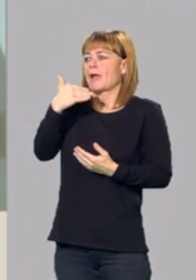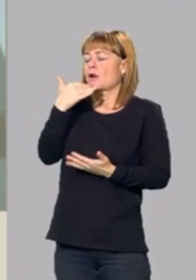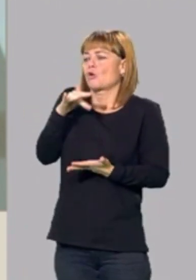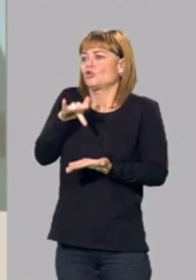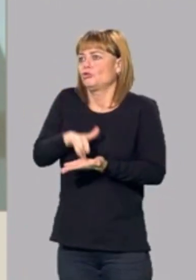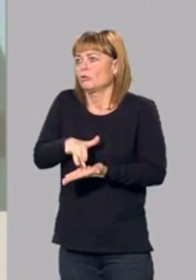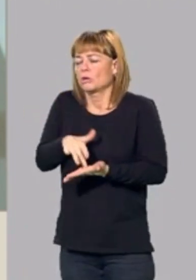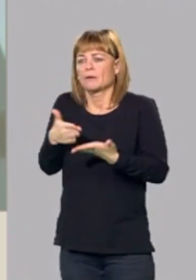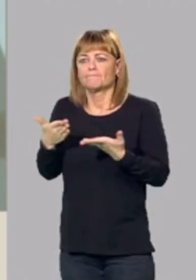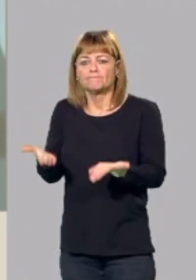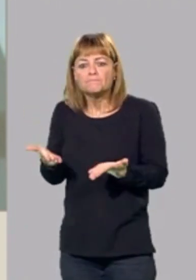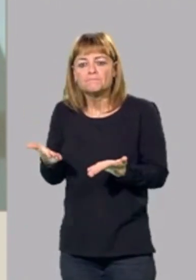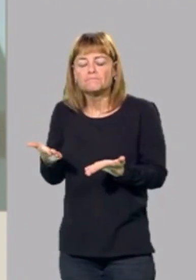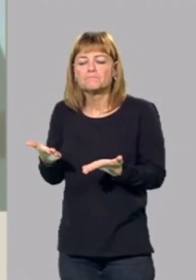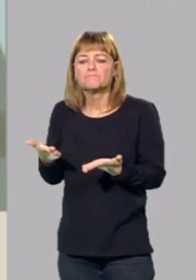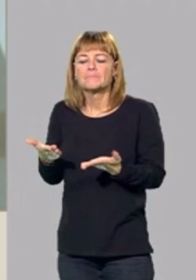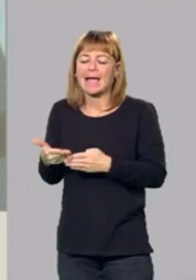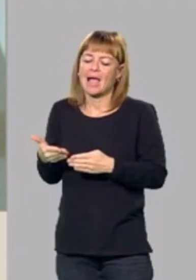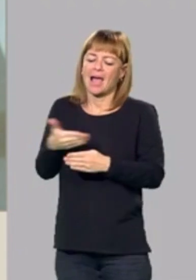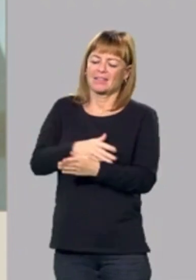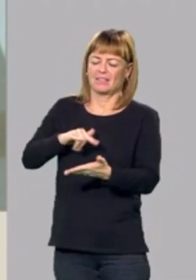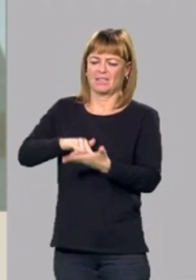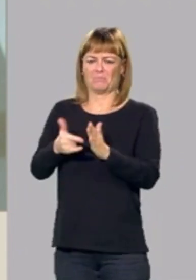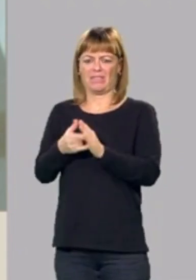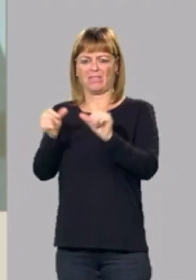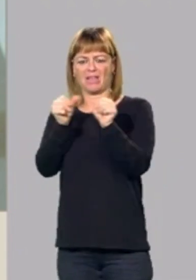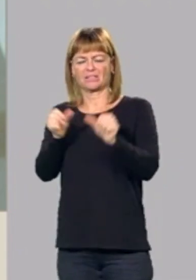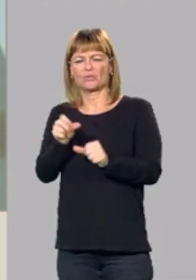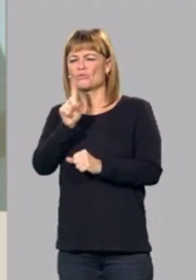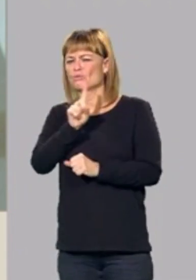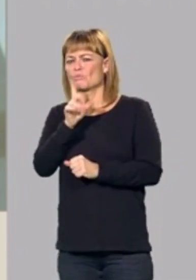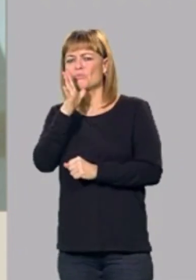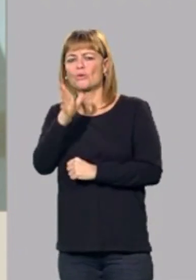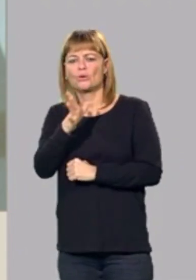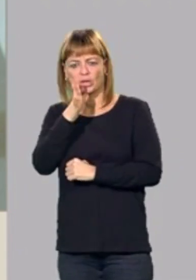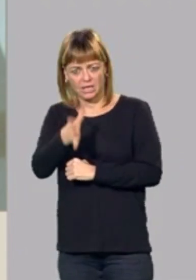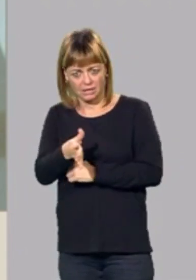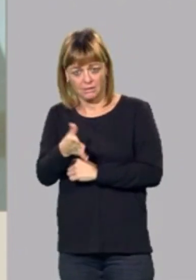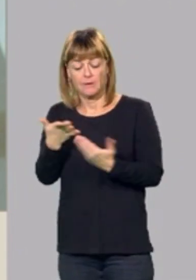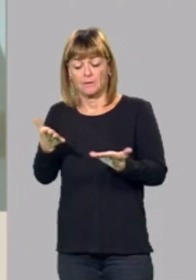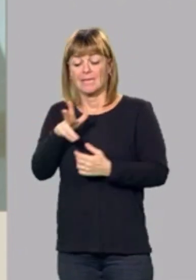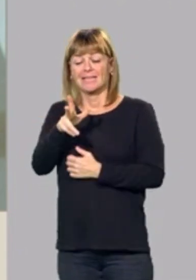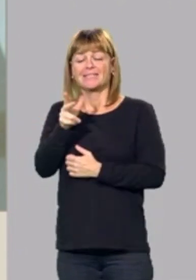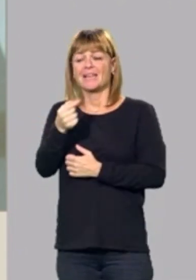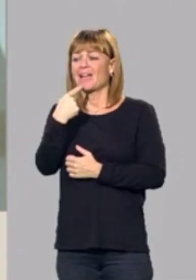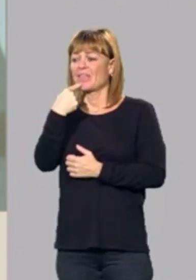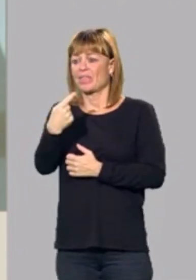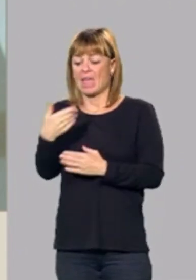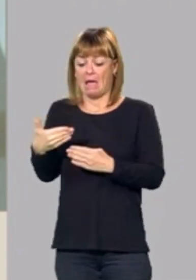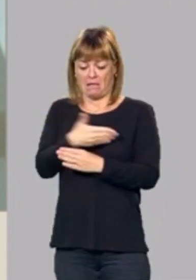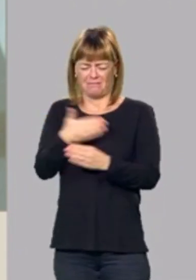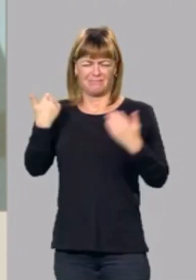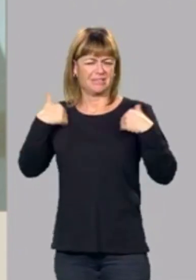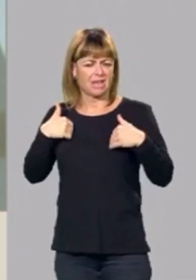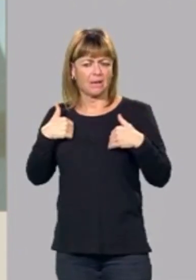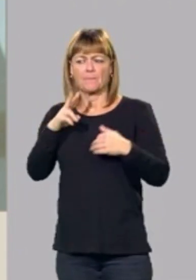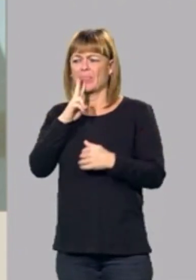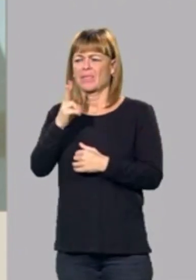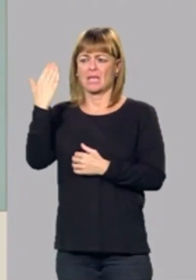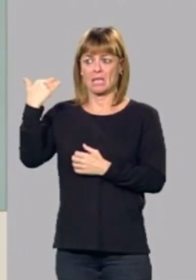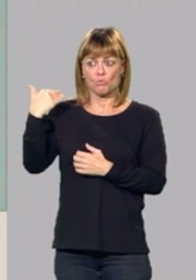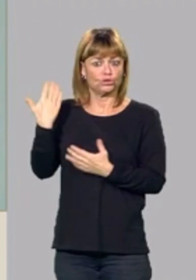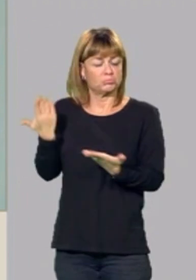suceder algo, no se hubiesen tomado esas medidas antes. Como decía Chunta Aragonesista desde el primer momento lo dijimos,